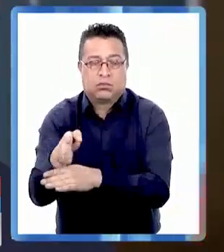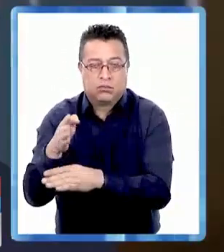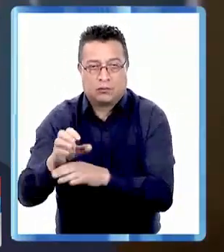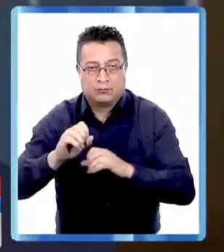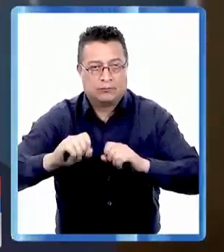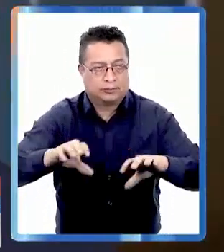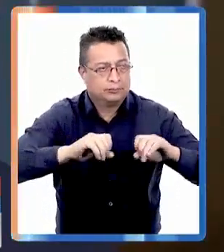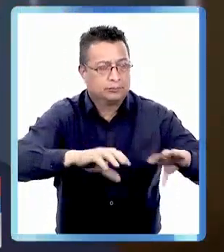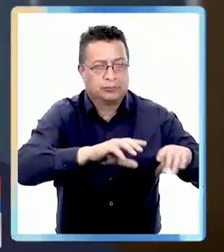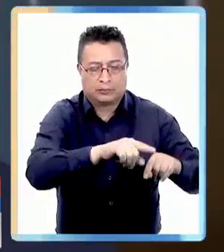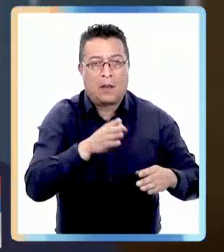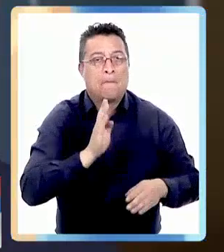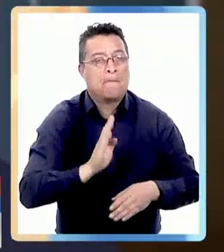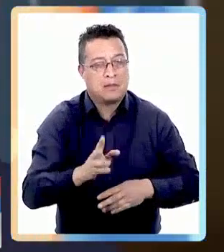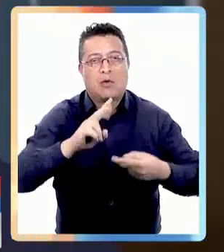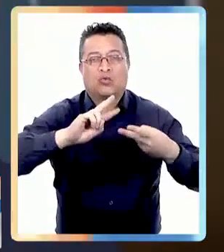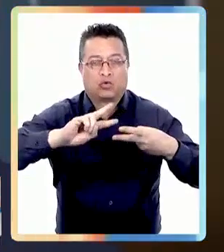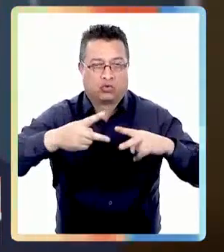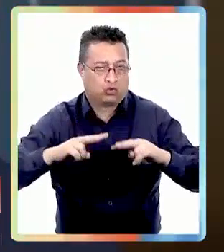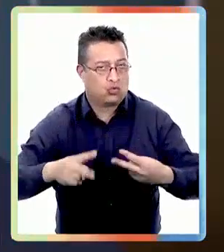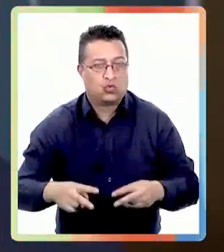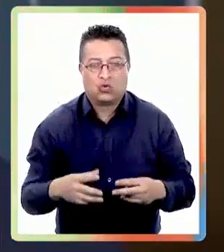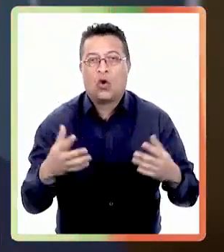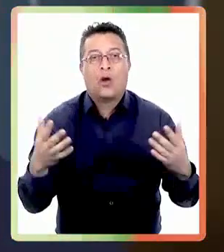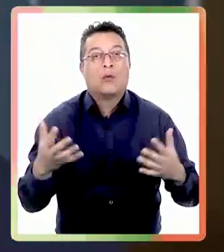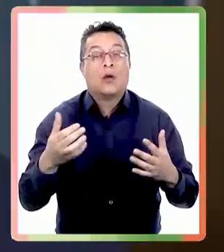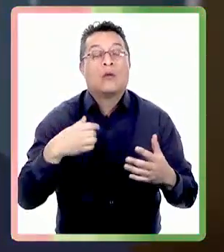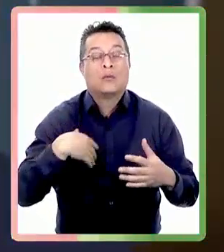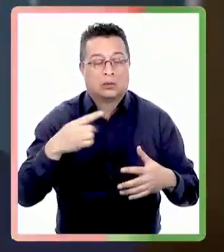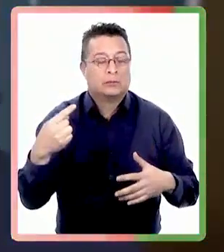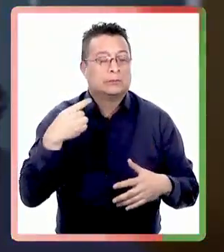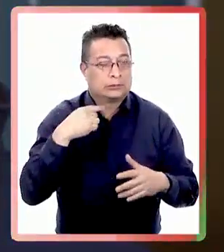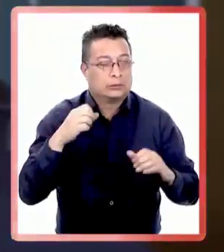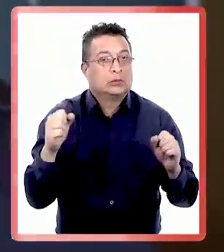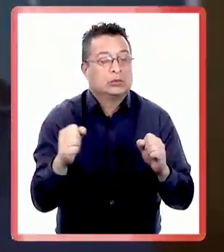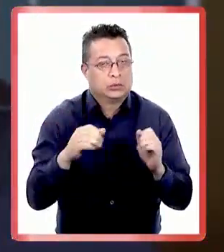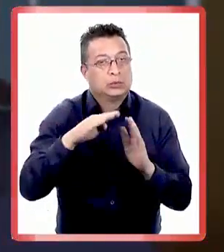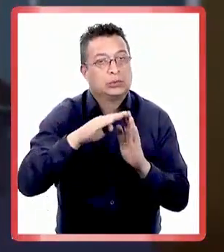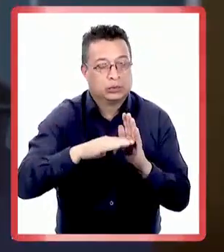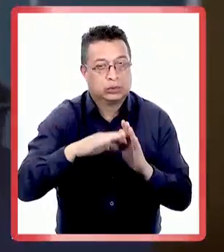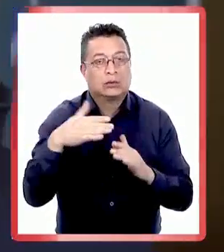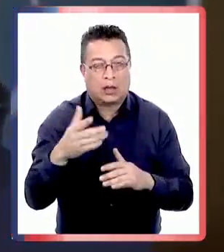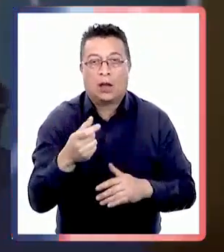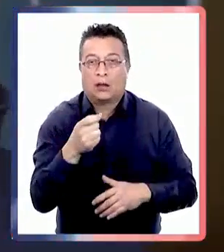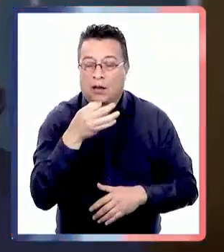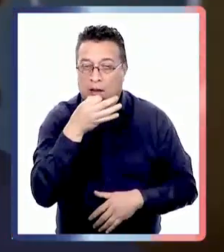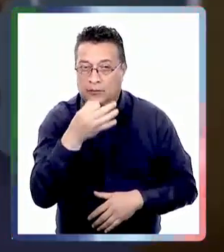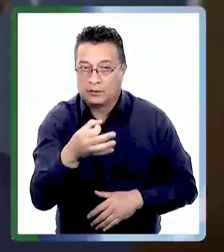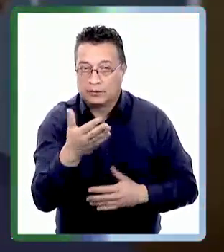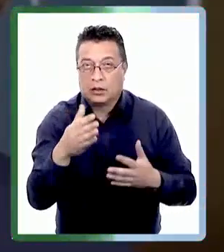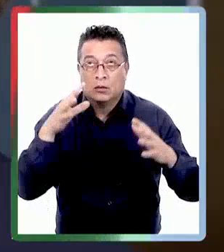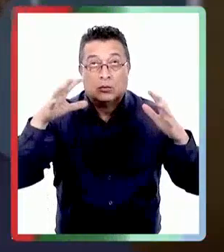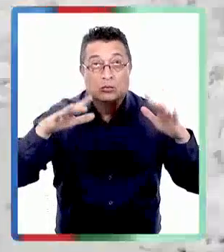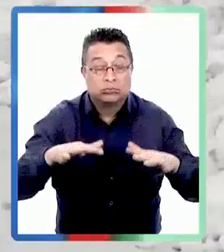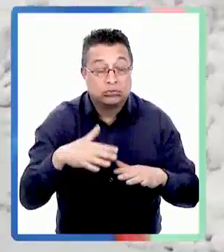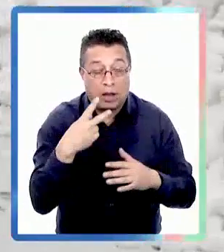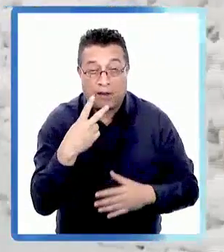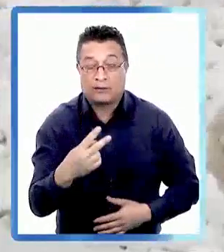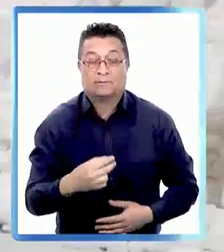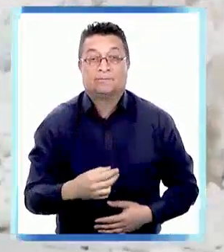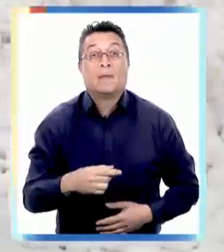en ello y estamos a la espera y seguimos manteniendo los mismos turnos dado que se prevén bajas temperaturas posteriormente después de este evento